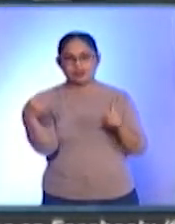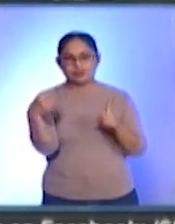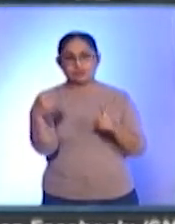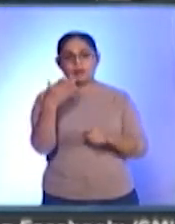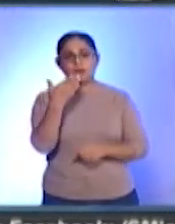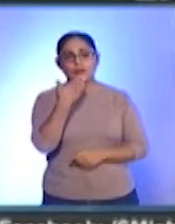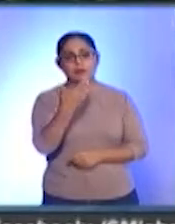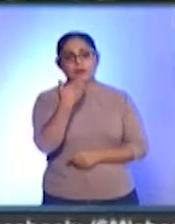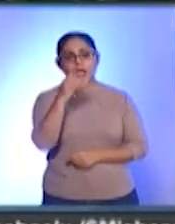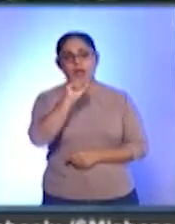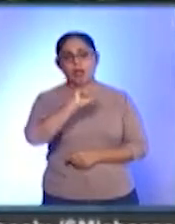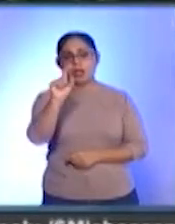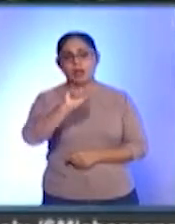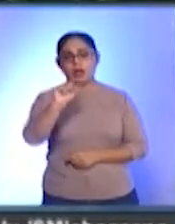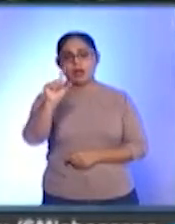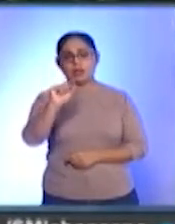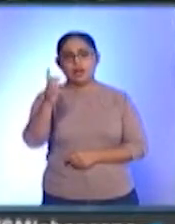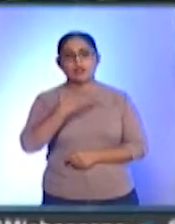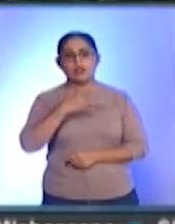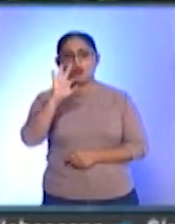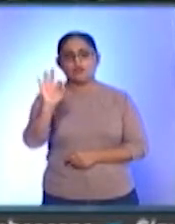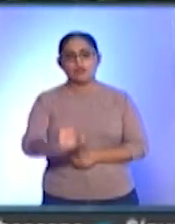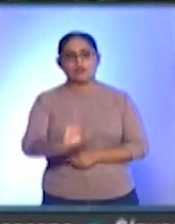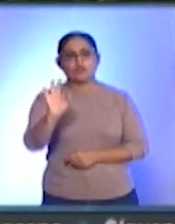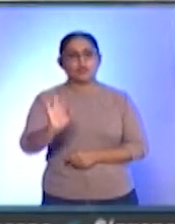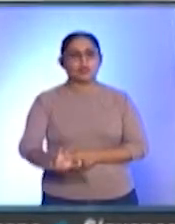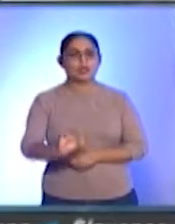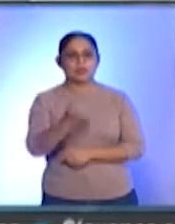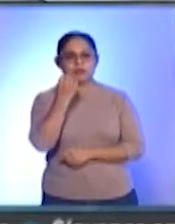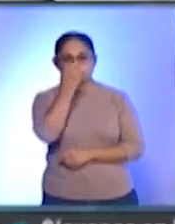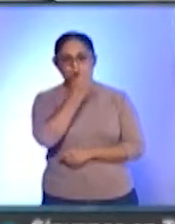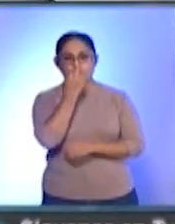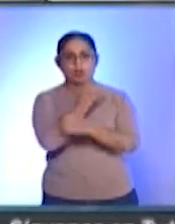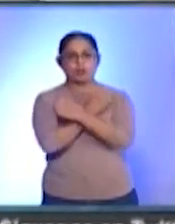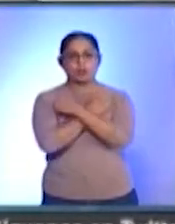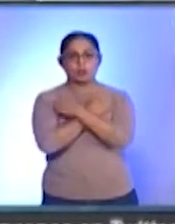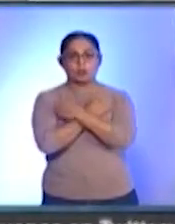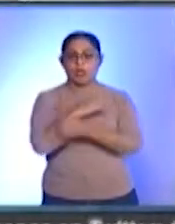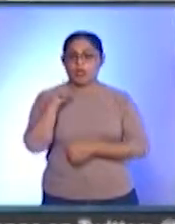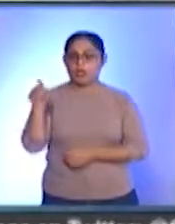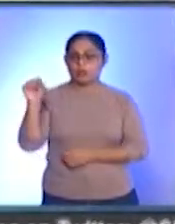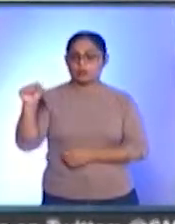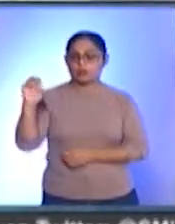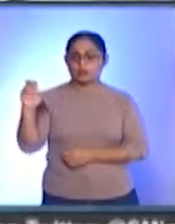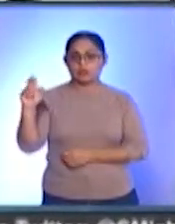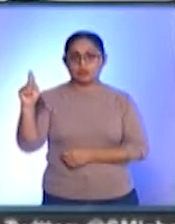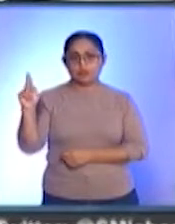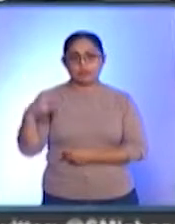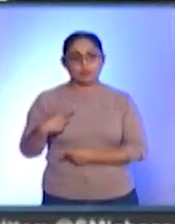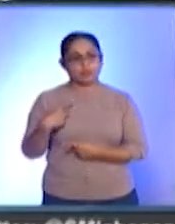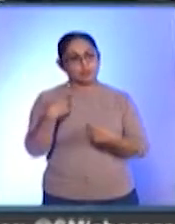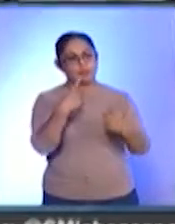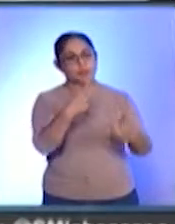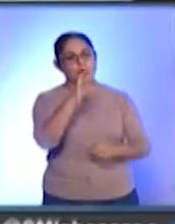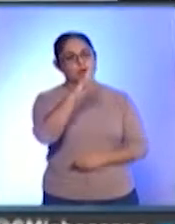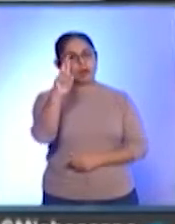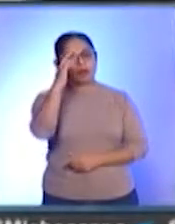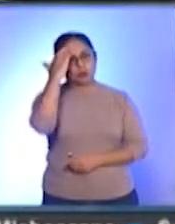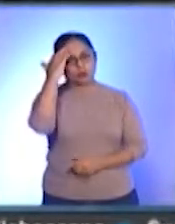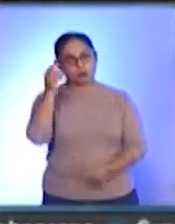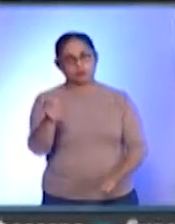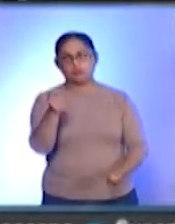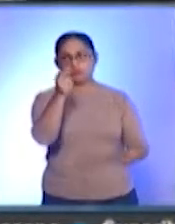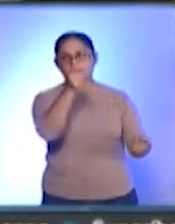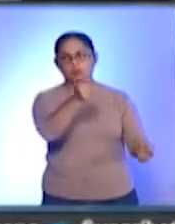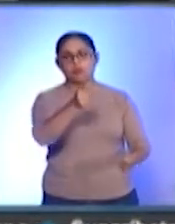la calidad de la oferta educativa de esa Casa de Estudios. Por ello, la Secretaría de Educación Pública extendió el reconocimiento a la